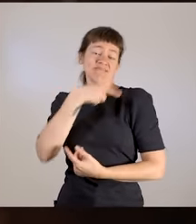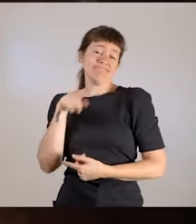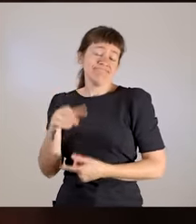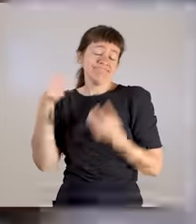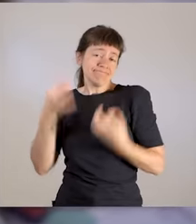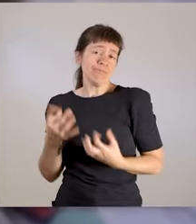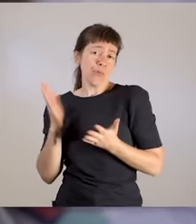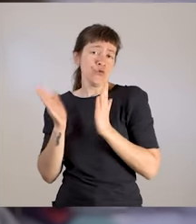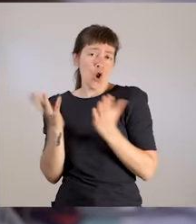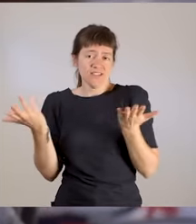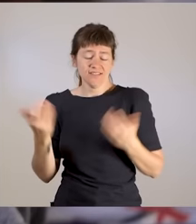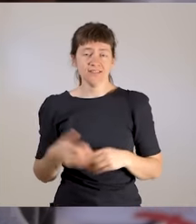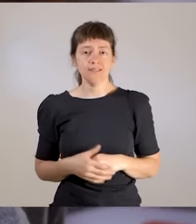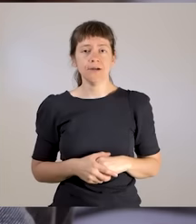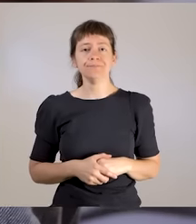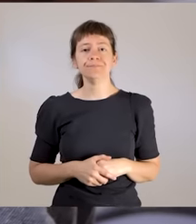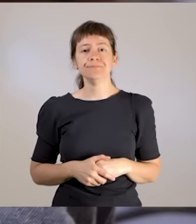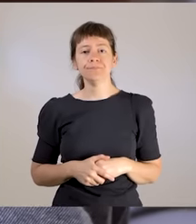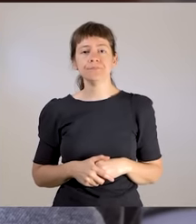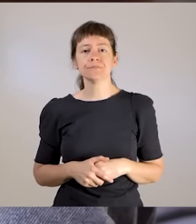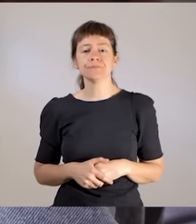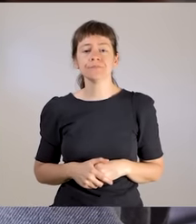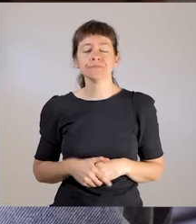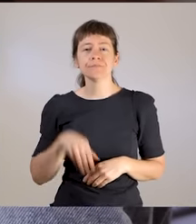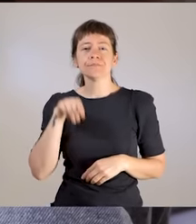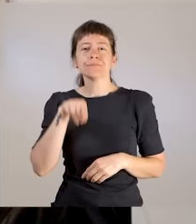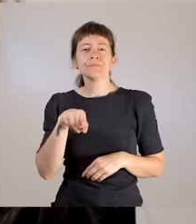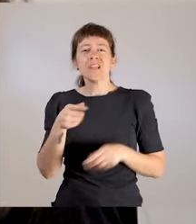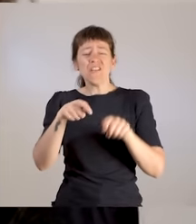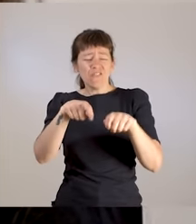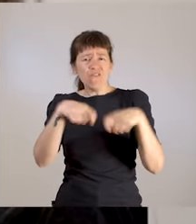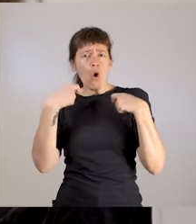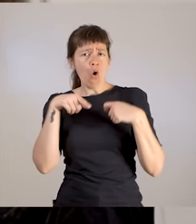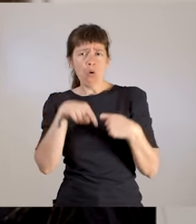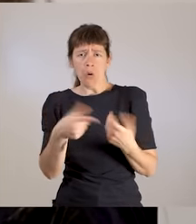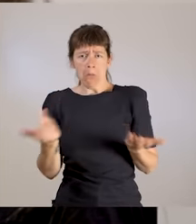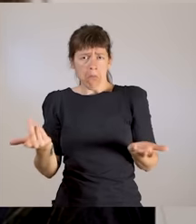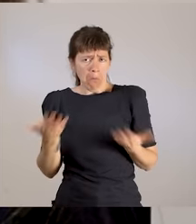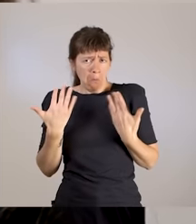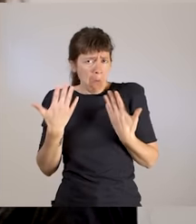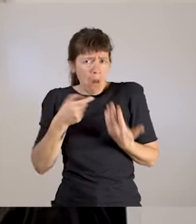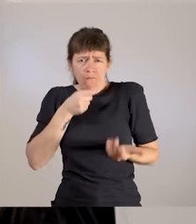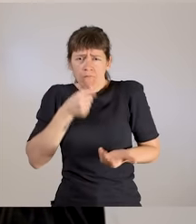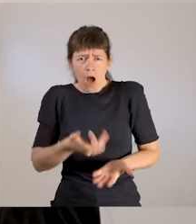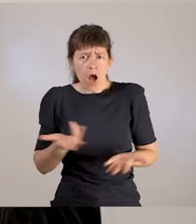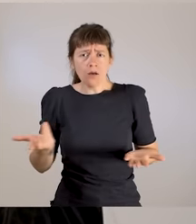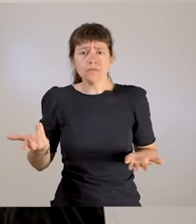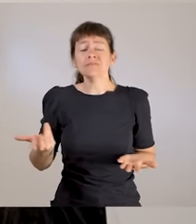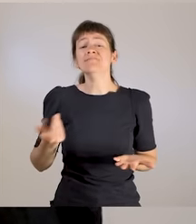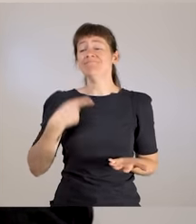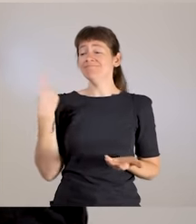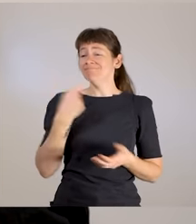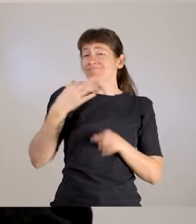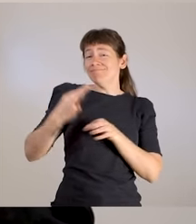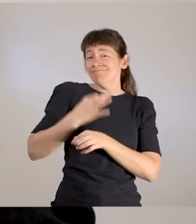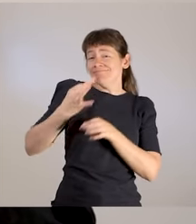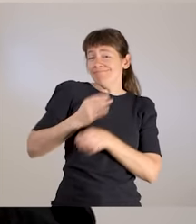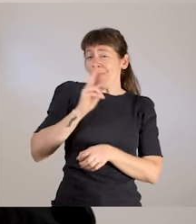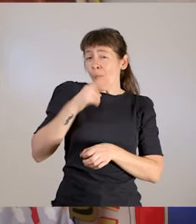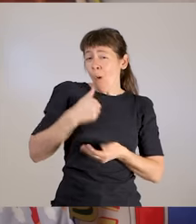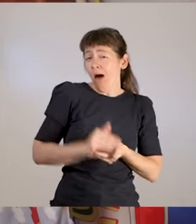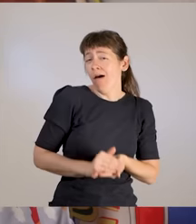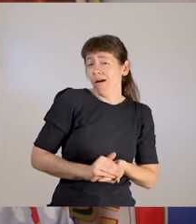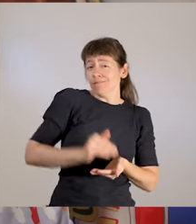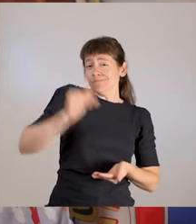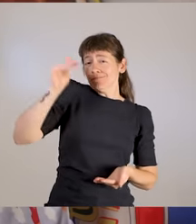El acto tan simple del uso del preservativo y cómo en realidad a nosotras las mujeres nos educan para complacer al hombre.